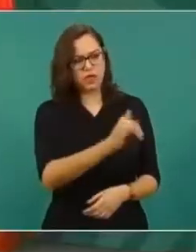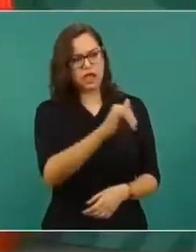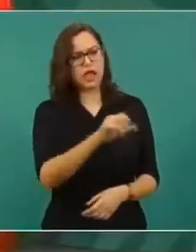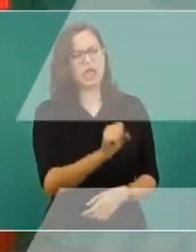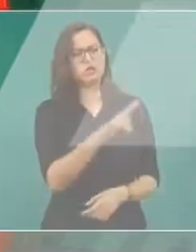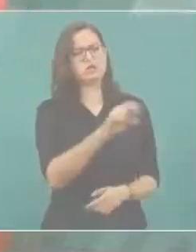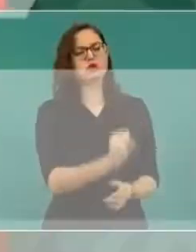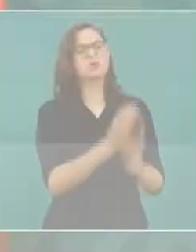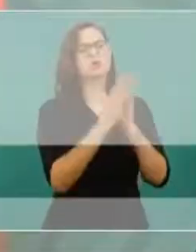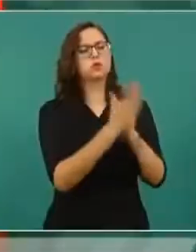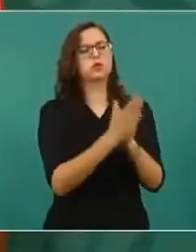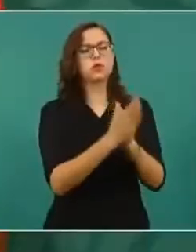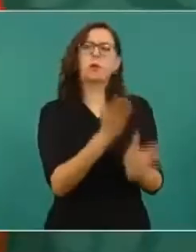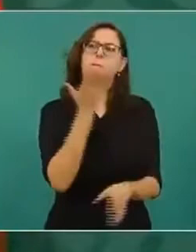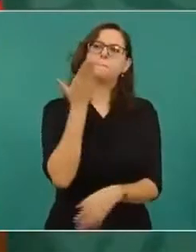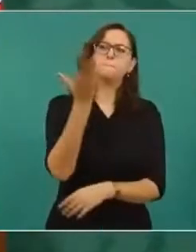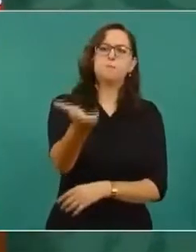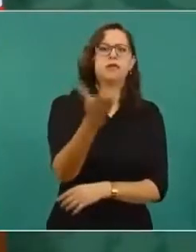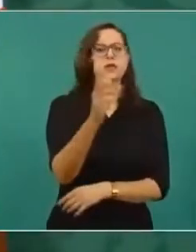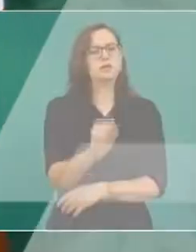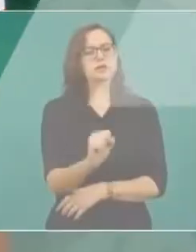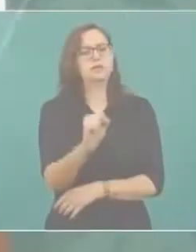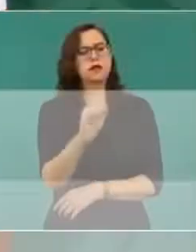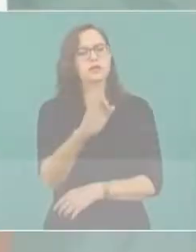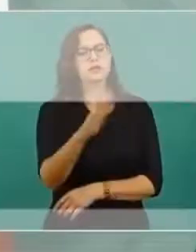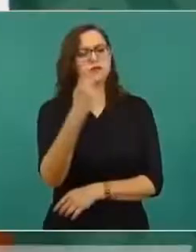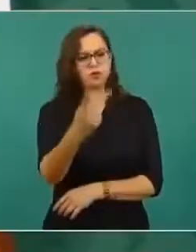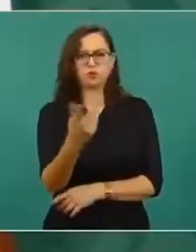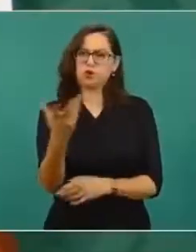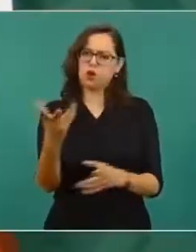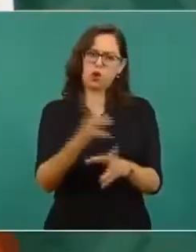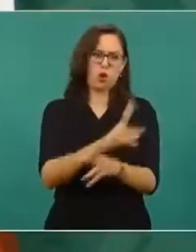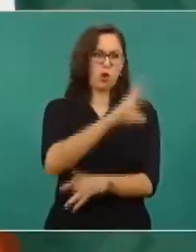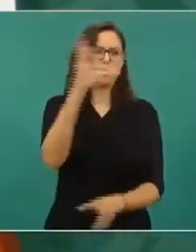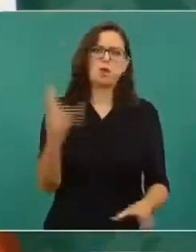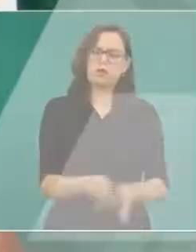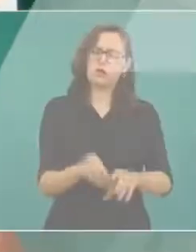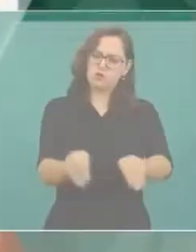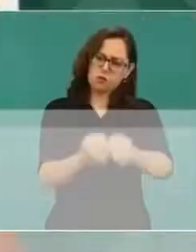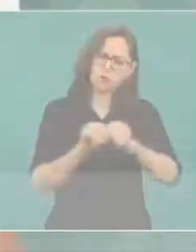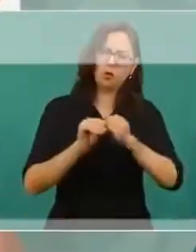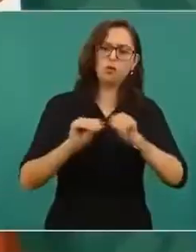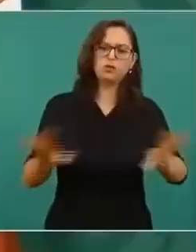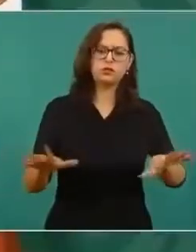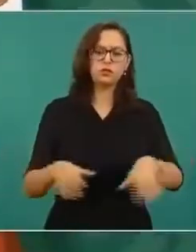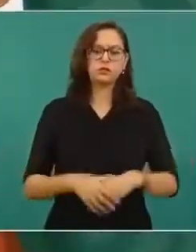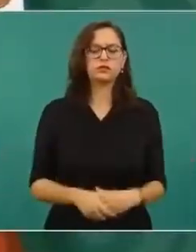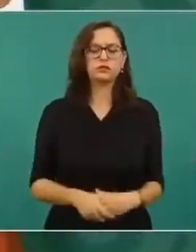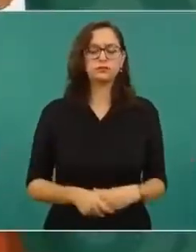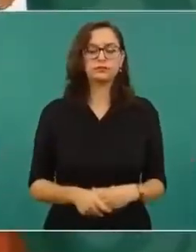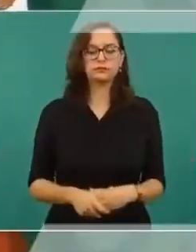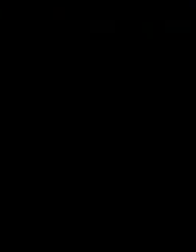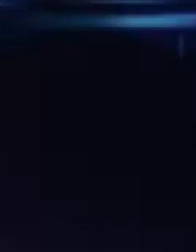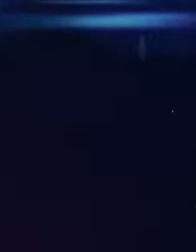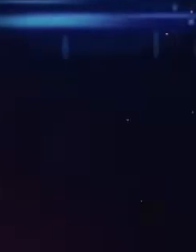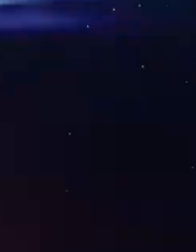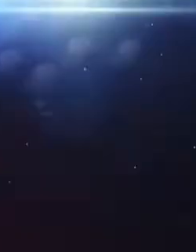Pública se dé a conocer sobre todas las denuncias que están en la Fiscalía.